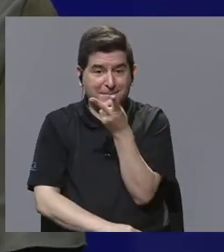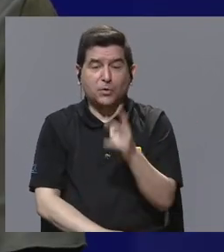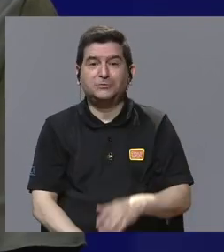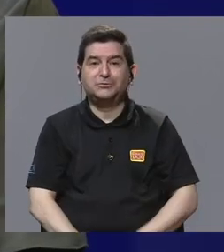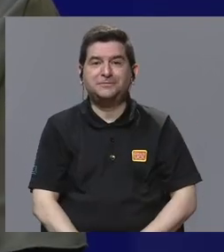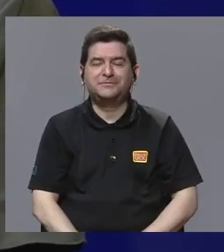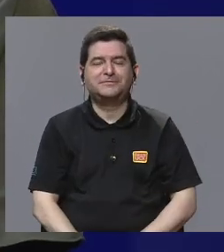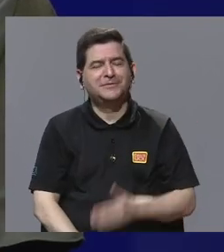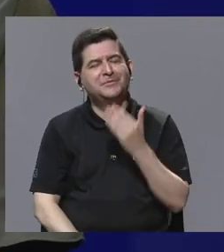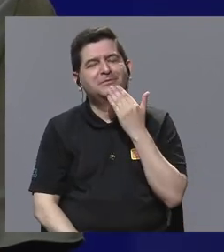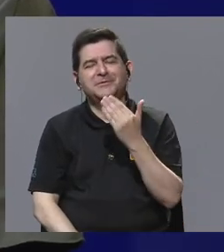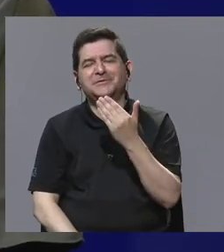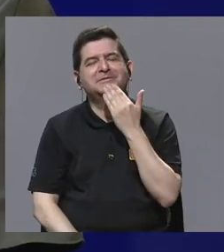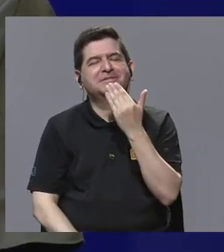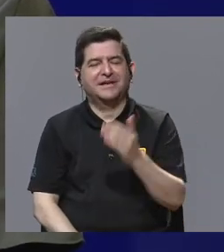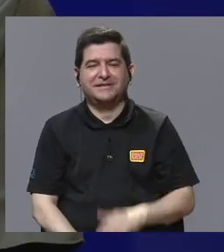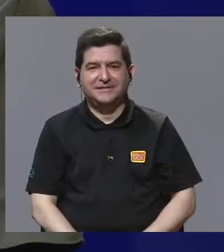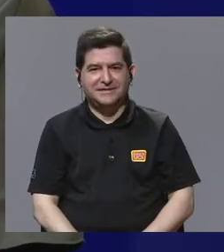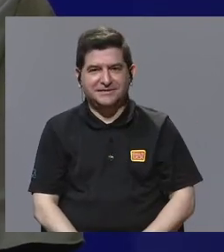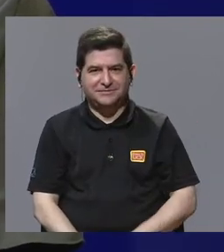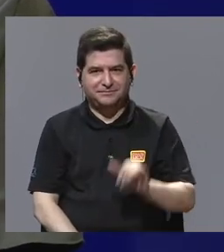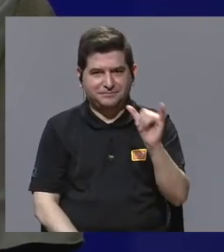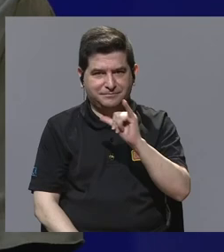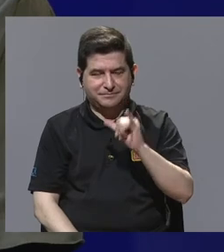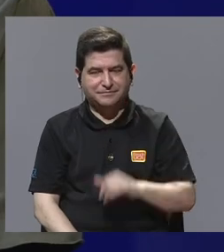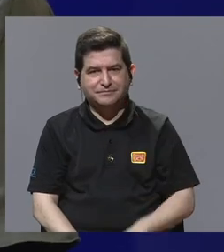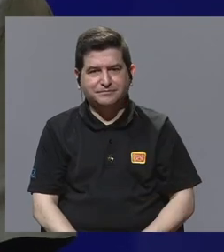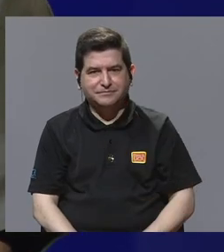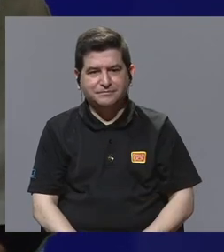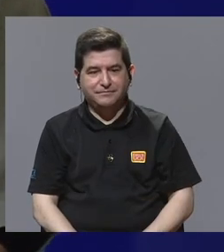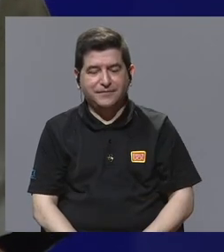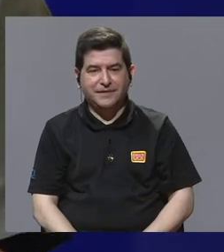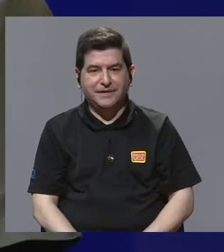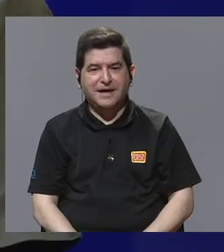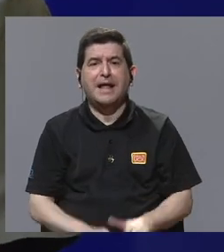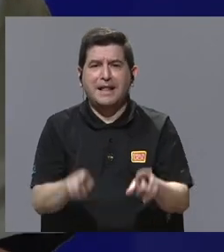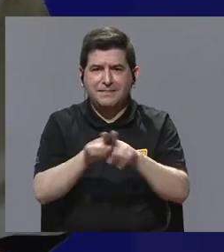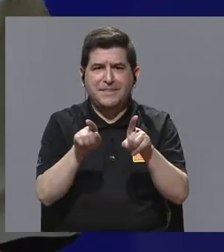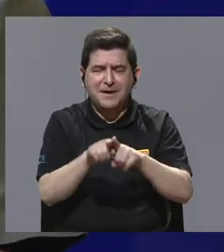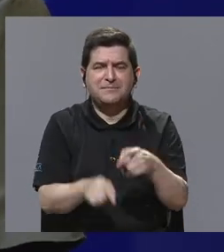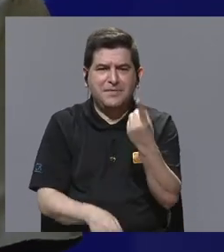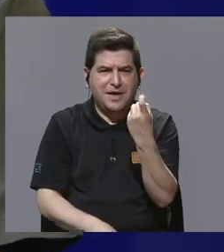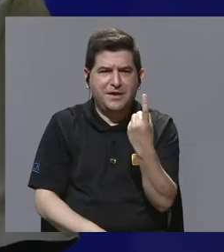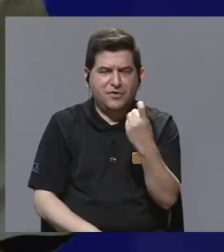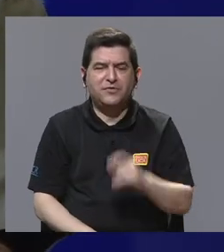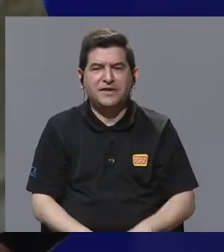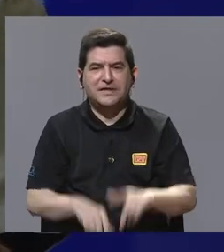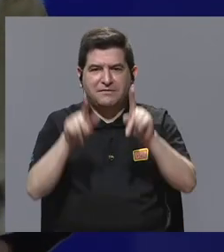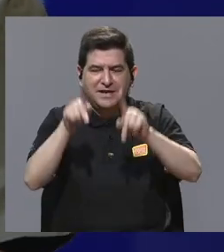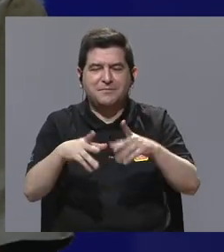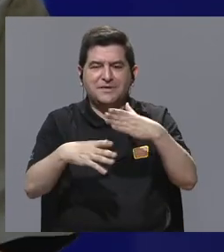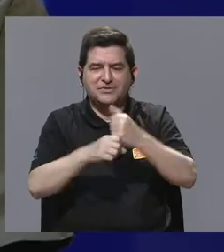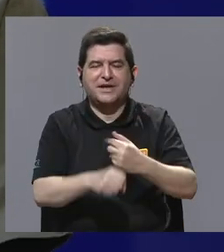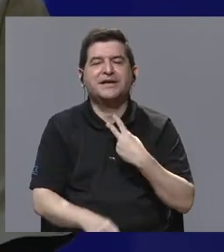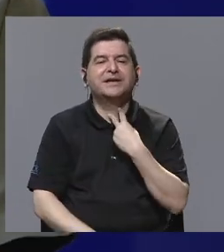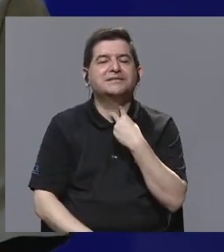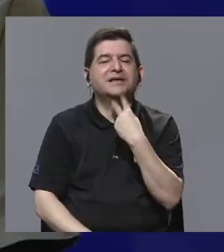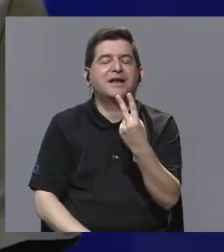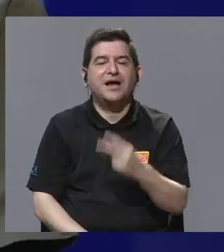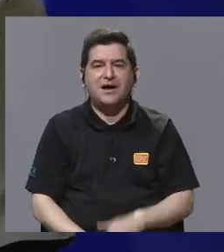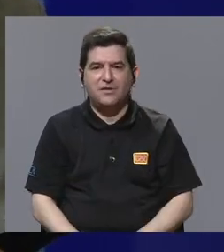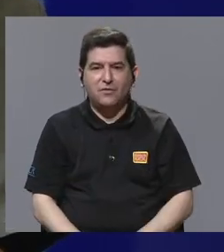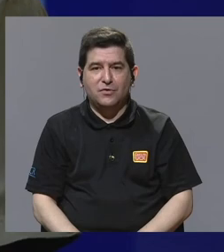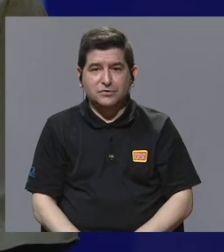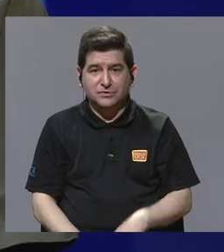ambos. Muchas gracias. No, muchísimas gracias. Yo creo que también, bueno, se nos escapaba ya el Salazar, que es importantísimo, que es la voz, ¿verdad? Que nos